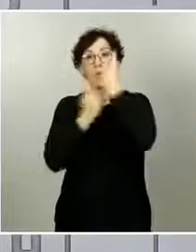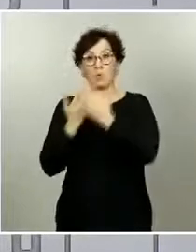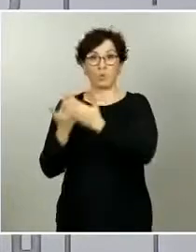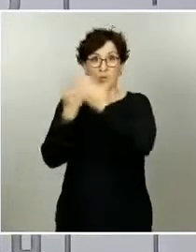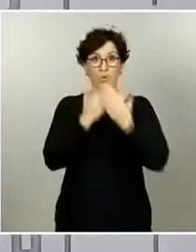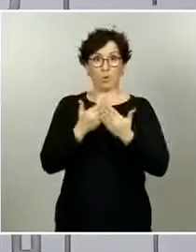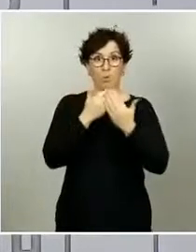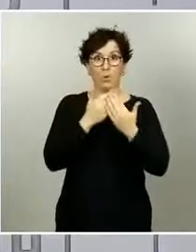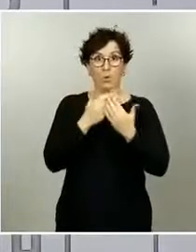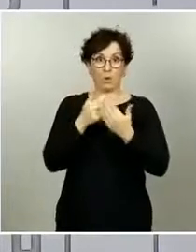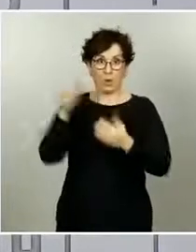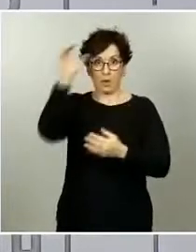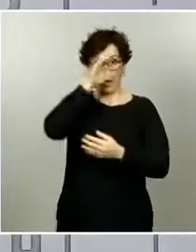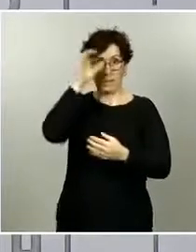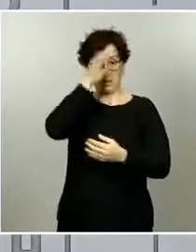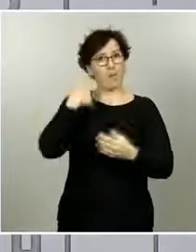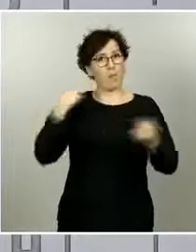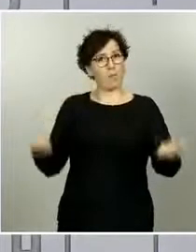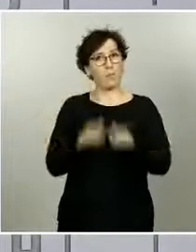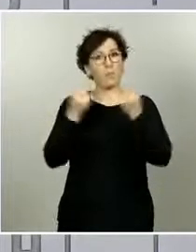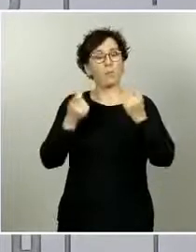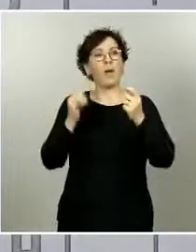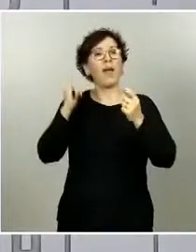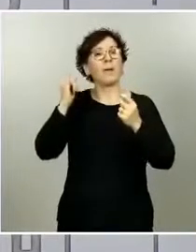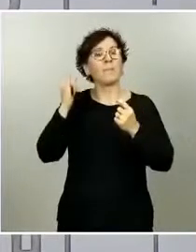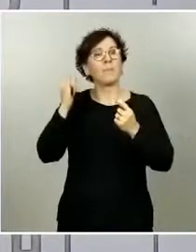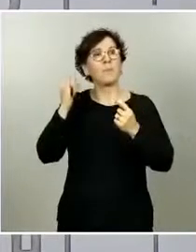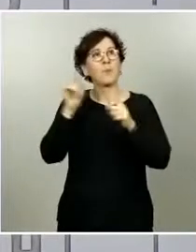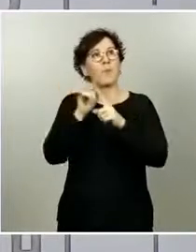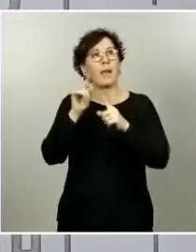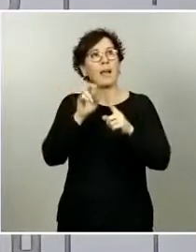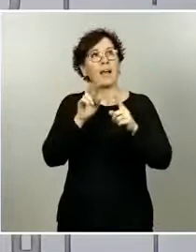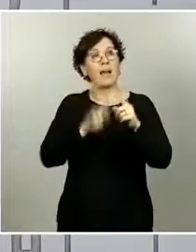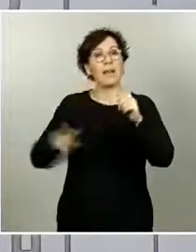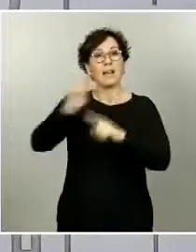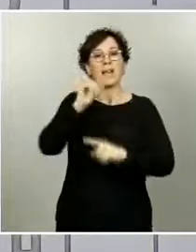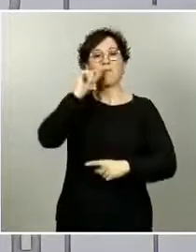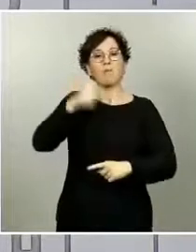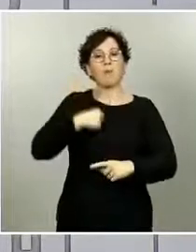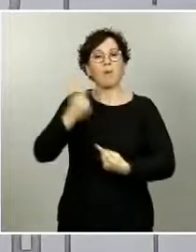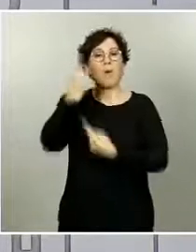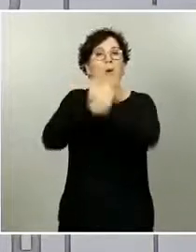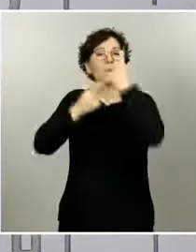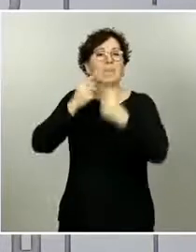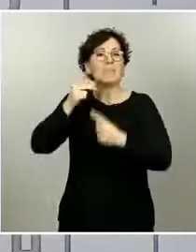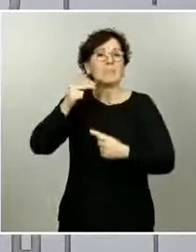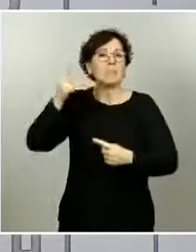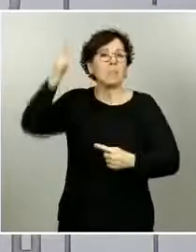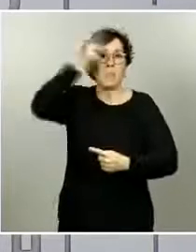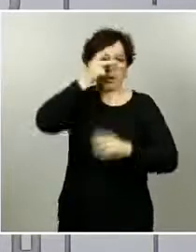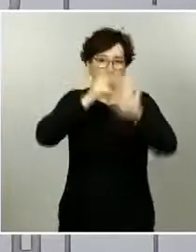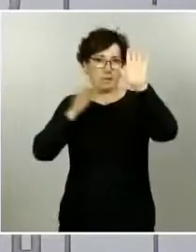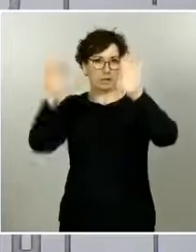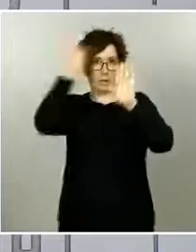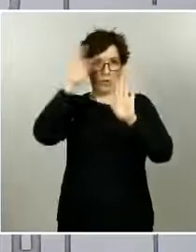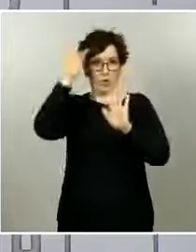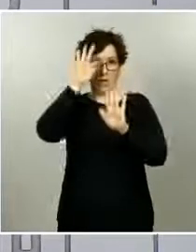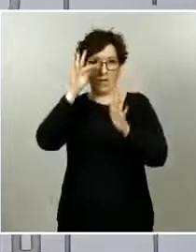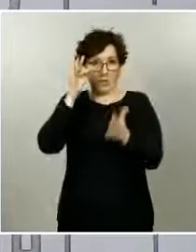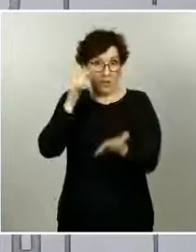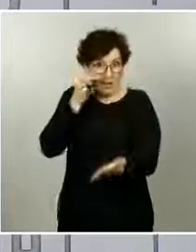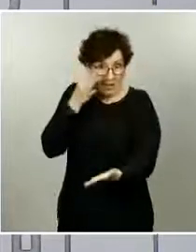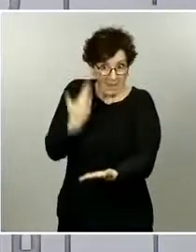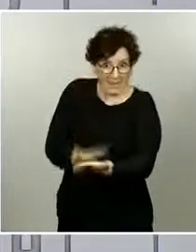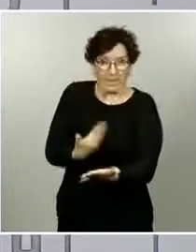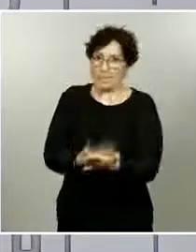muy sólida. Hay algunos estudios científicos que se han publicado en los que se plantea la hipótesis de estas posibles reinfecciones,